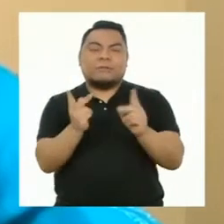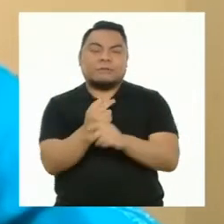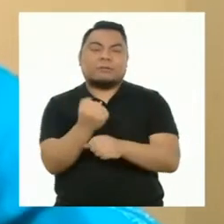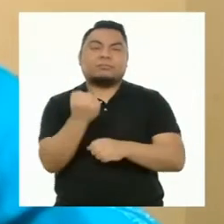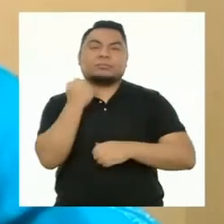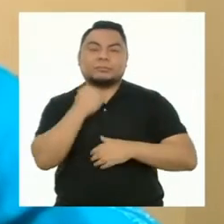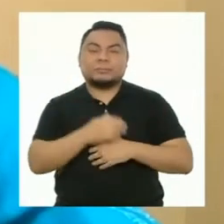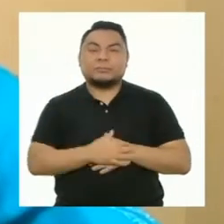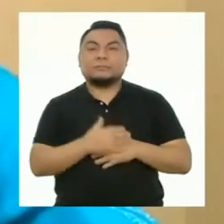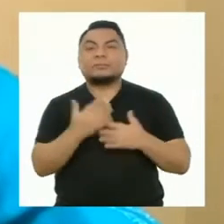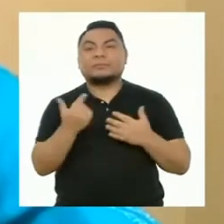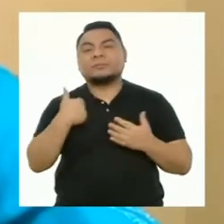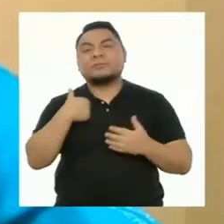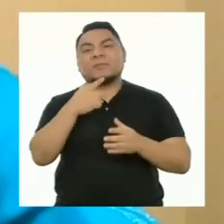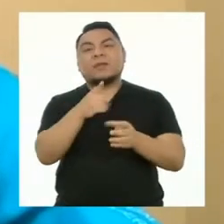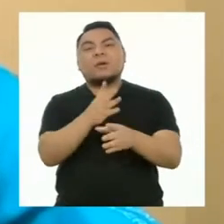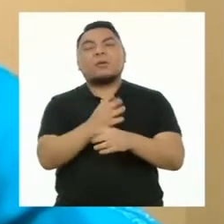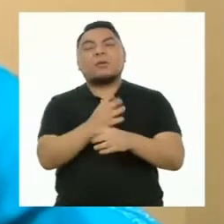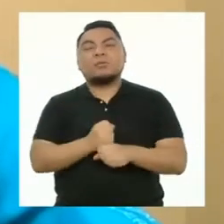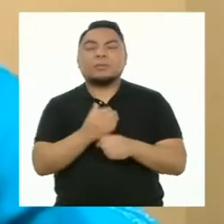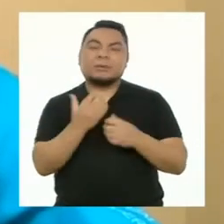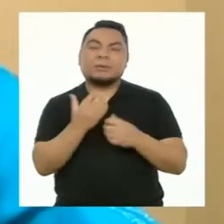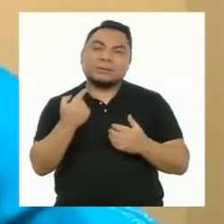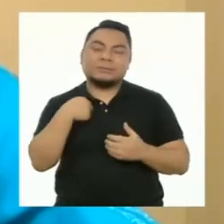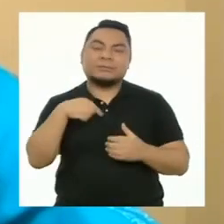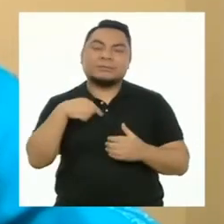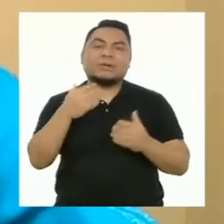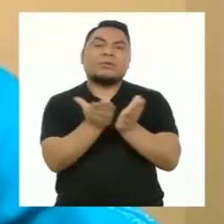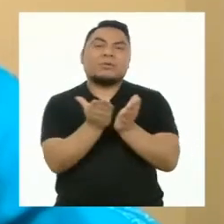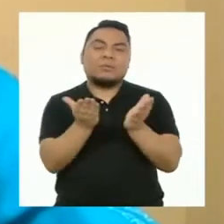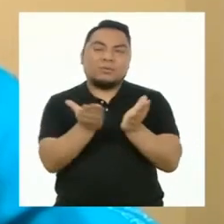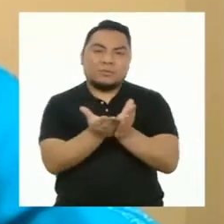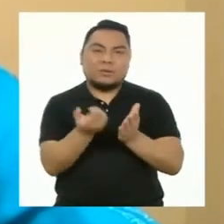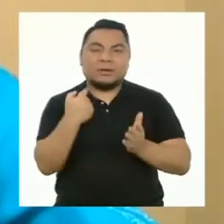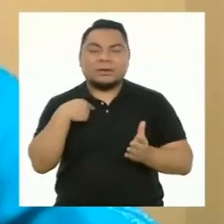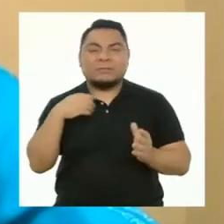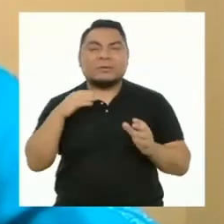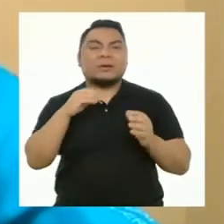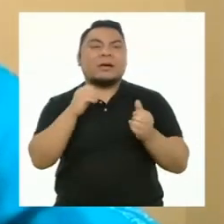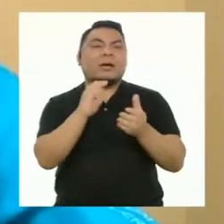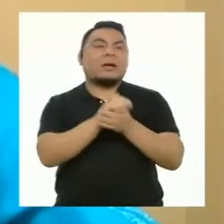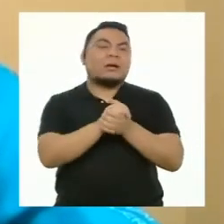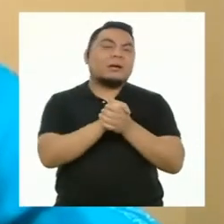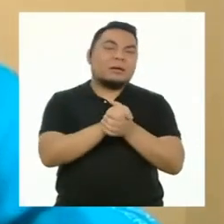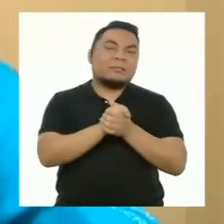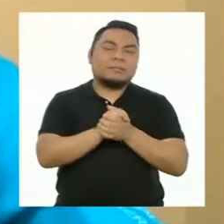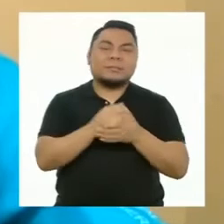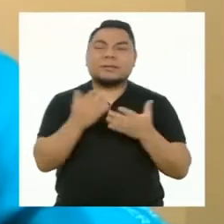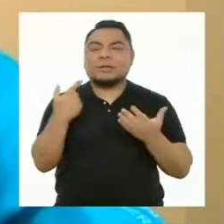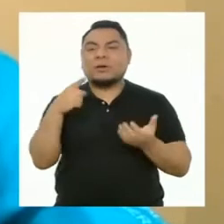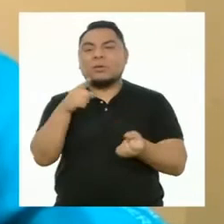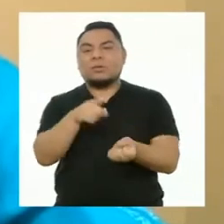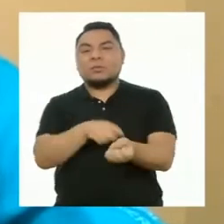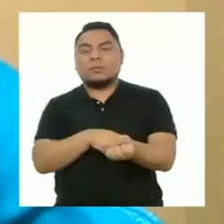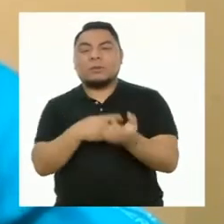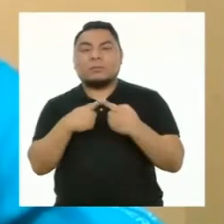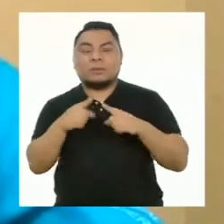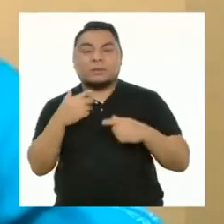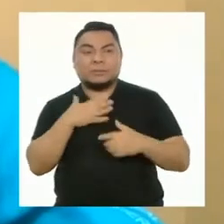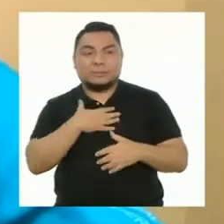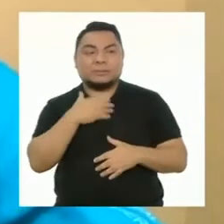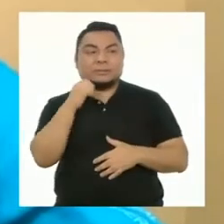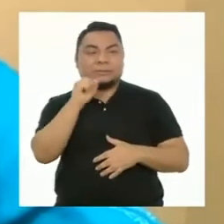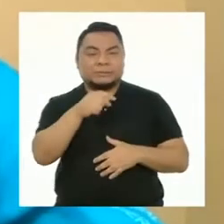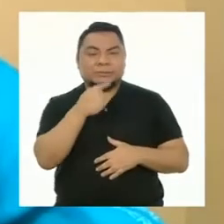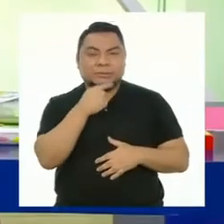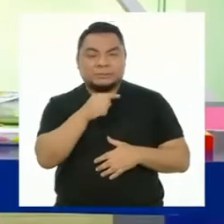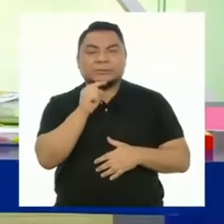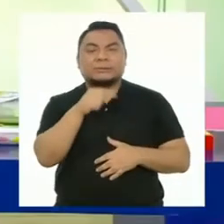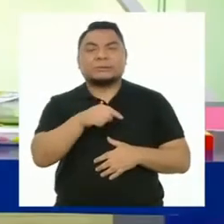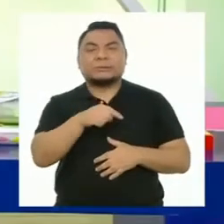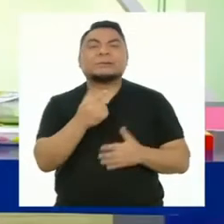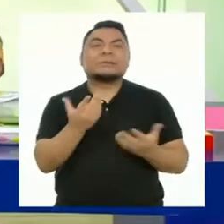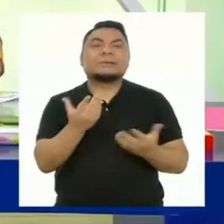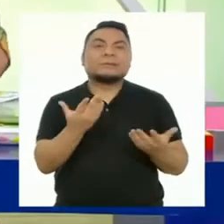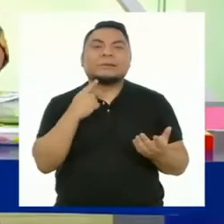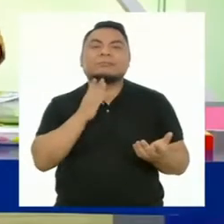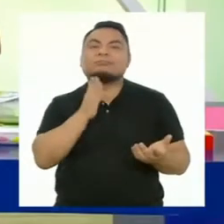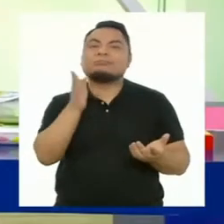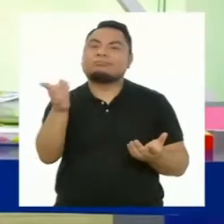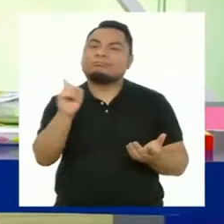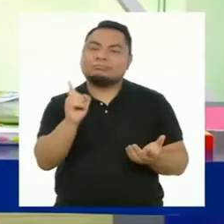Y yo, por ejemplo, estaba acostumbrado en la escuela a estar con mis compañeros y compañeras. Mi maestra es en la educación presidencial.